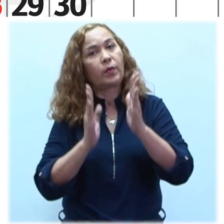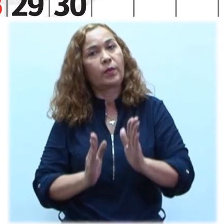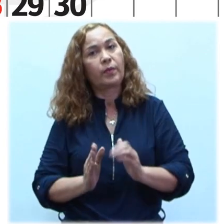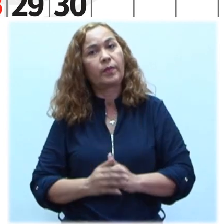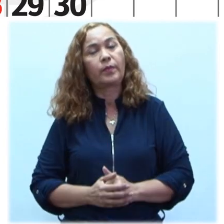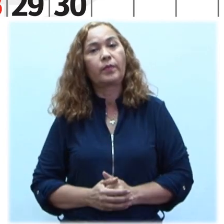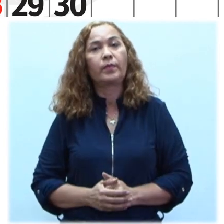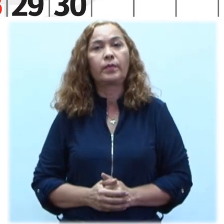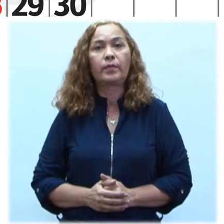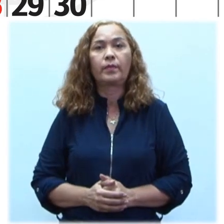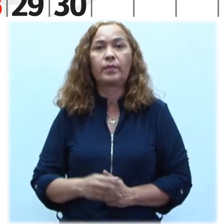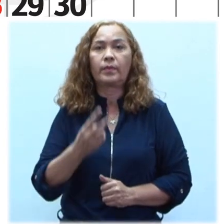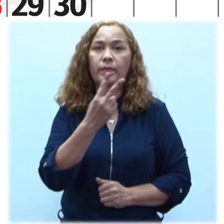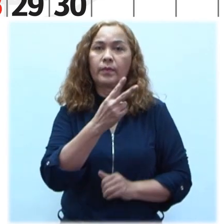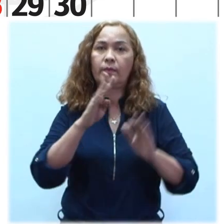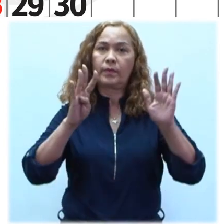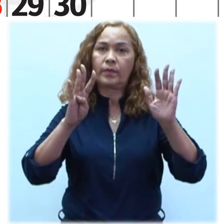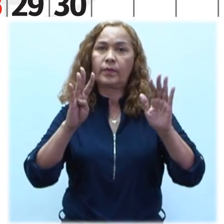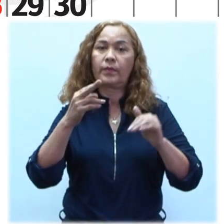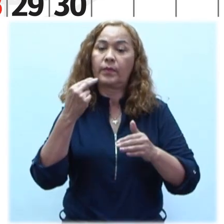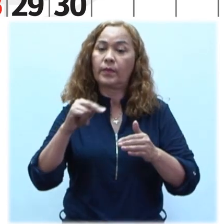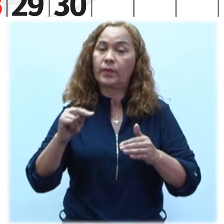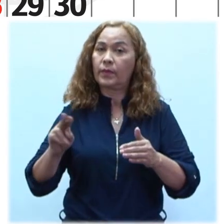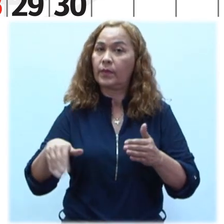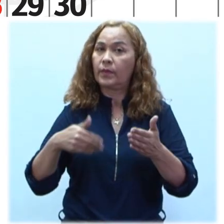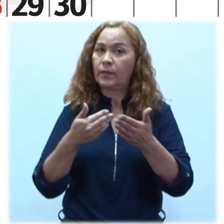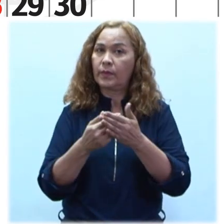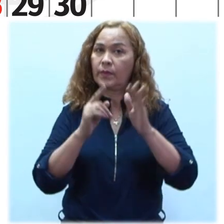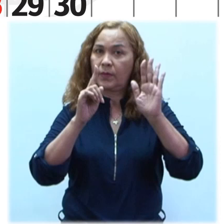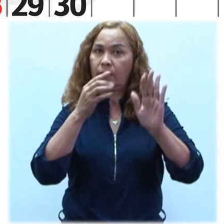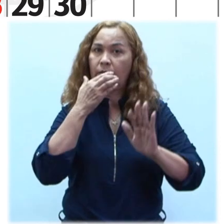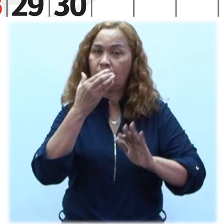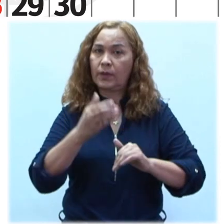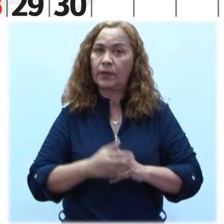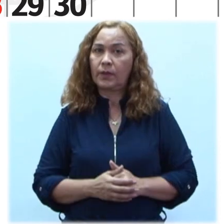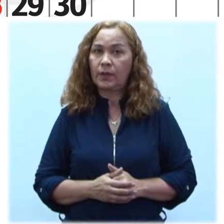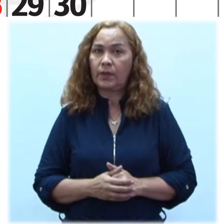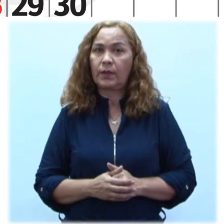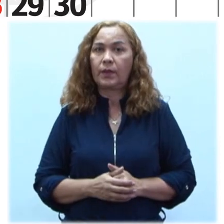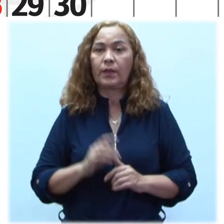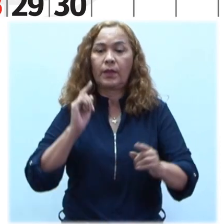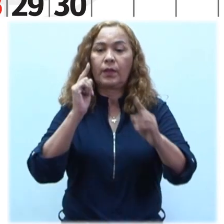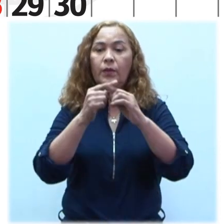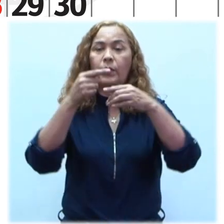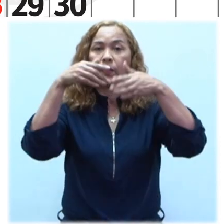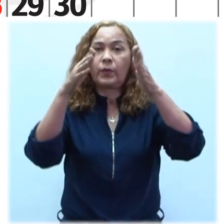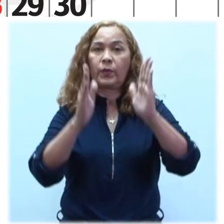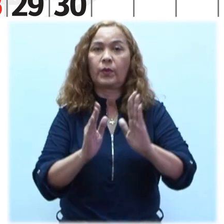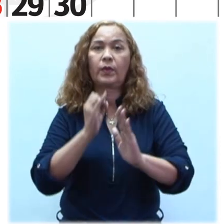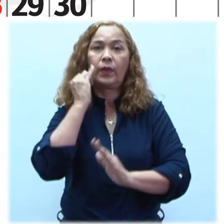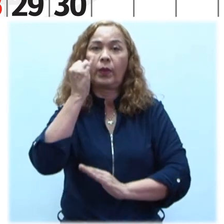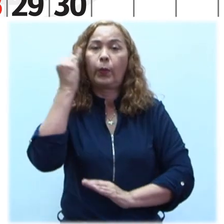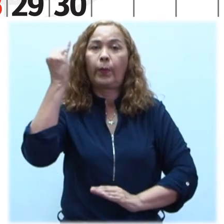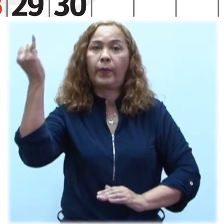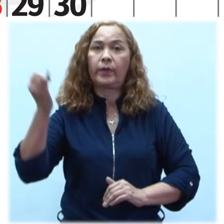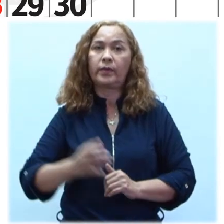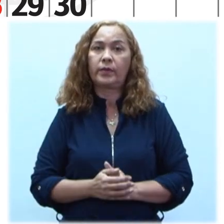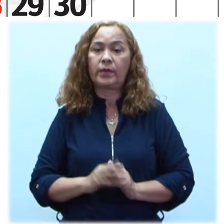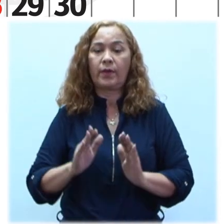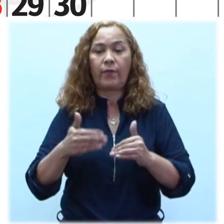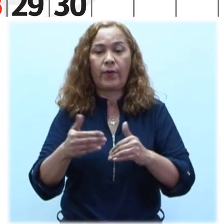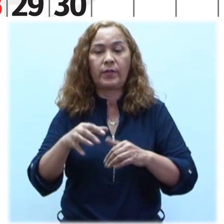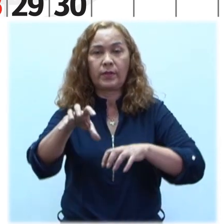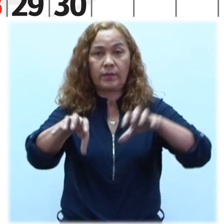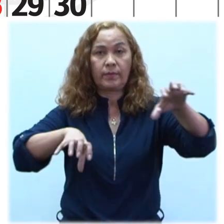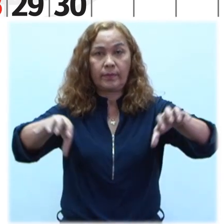Escritora Del 29 de Noviembre al 6 de Diciembre Reto Estudiantil de Idiomas